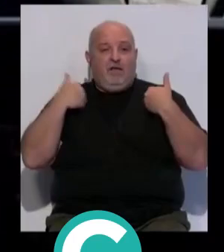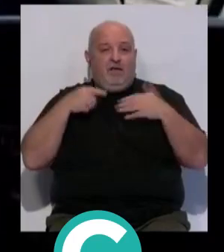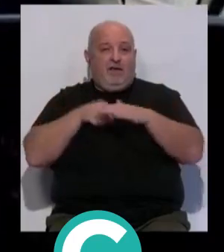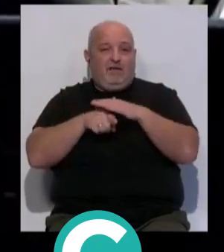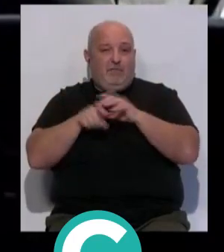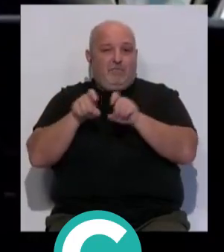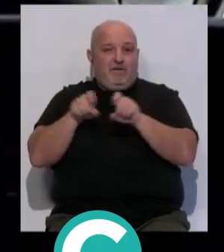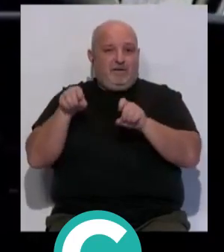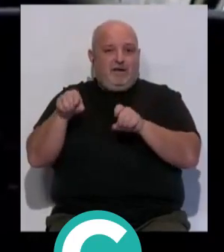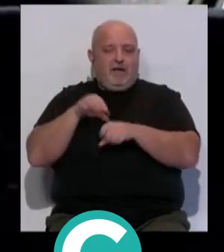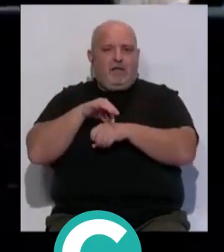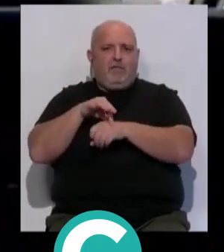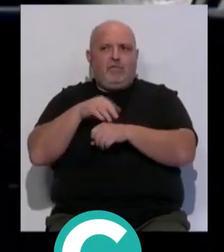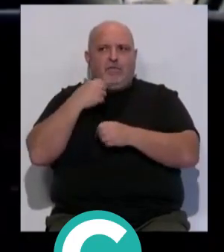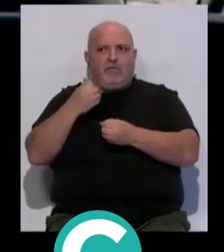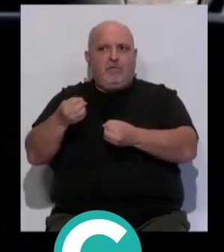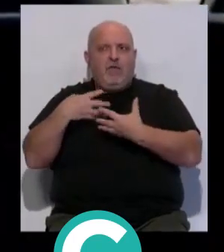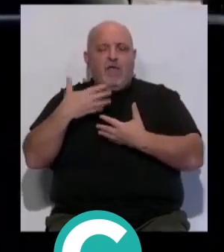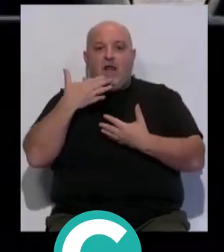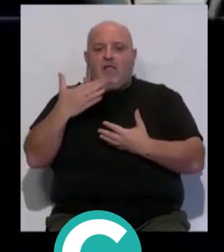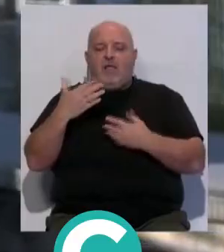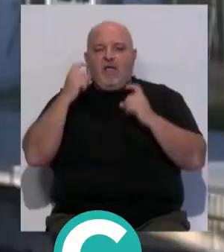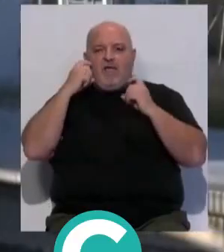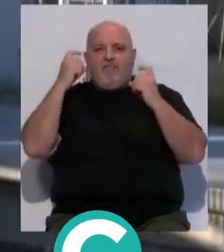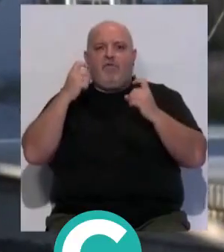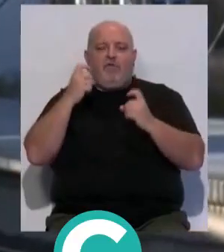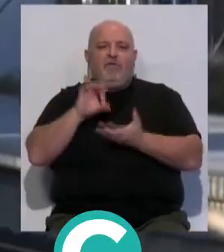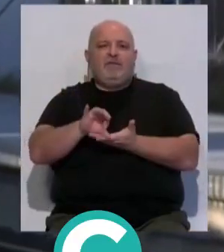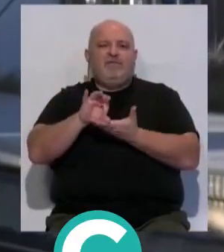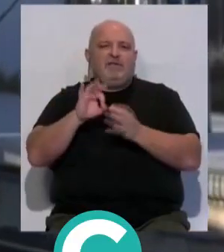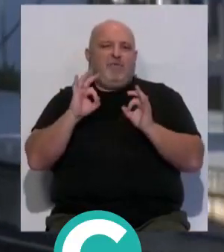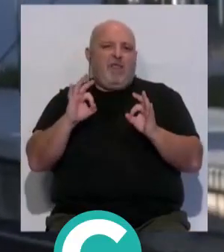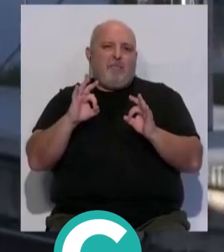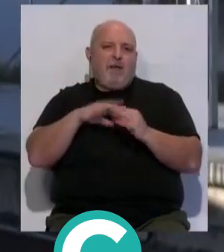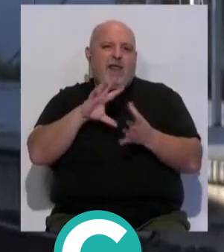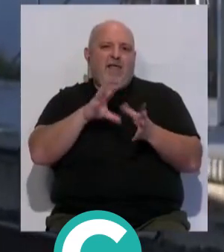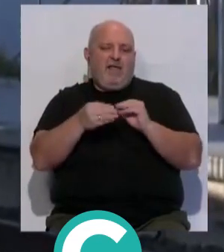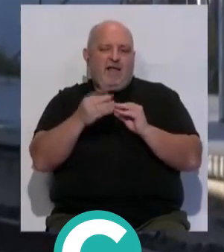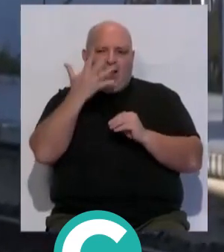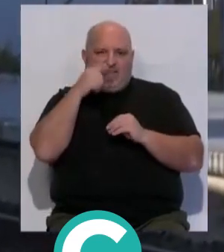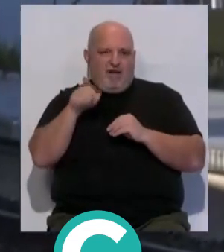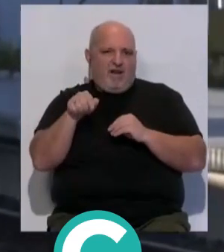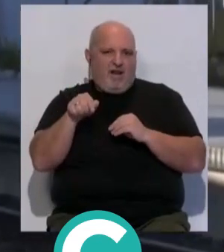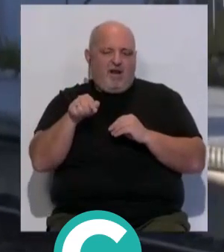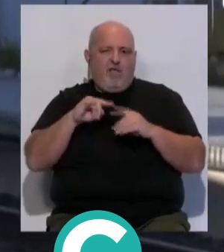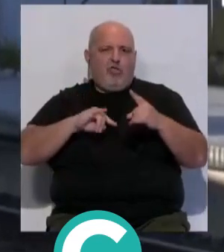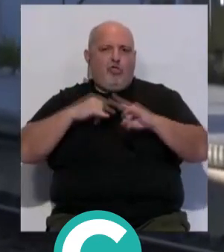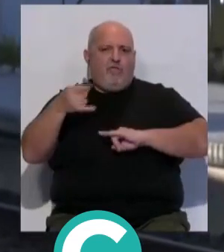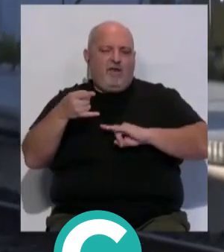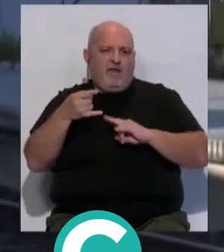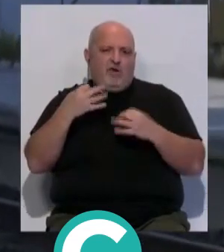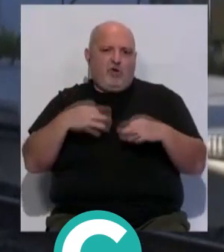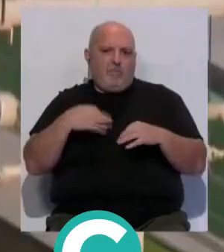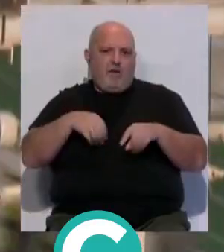gestiona el tranvía ha logrado además gracias al esfuerzo de los servicios especiales para estos días en los que se ha duplicado la oferta